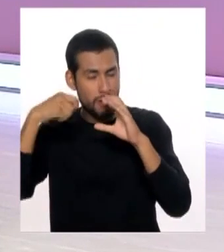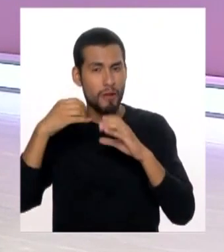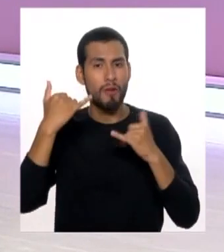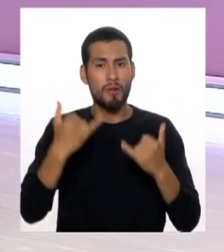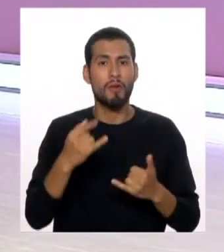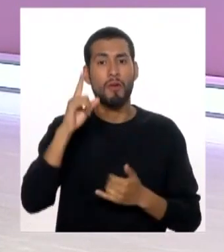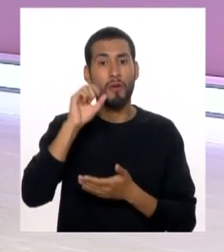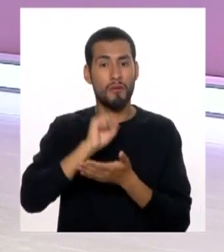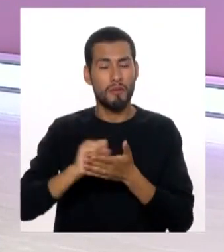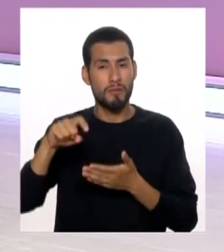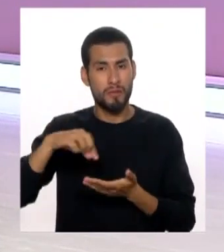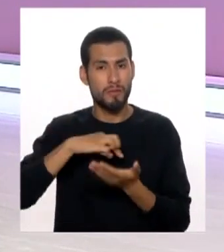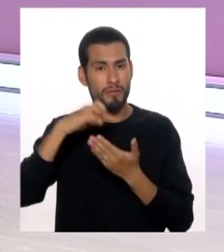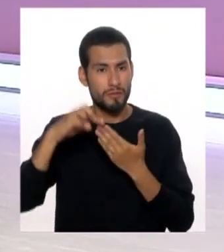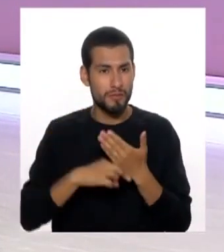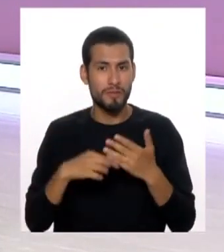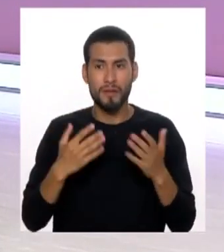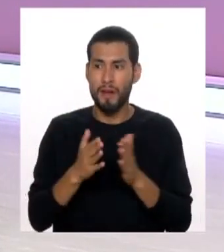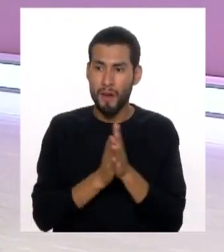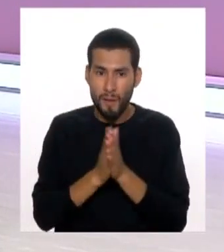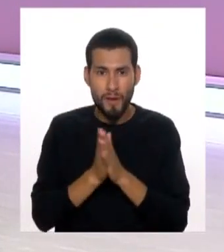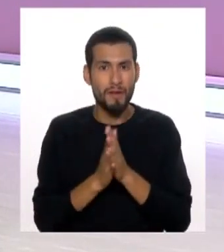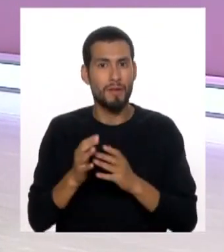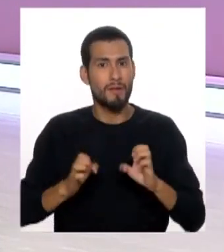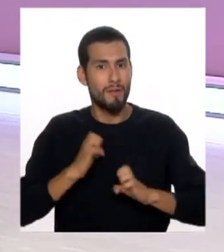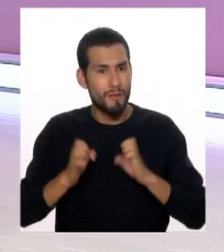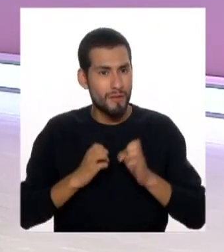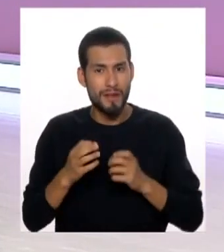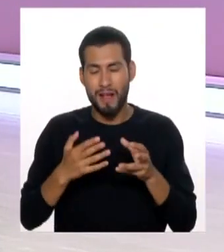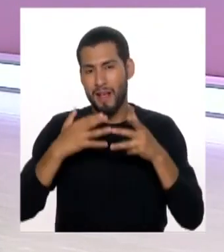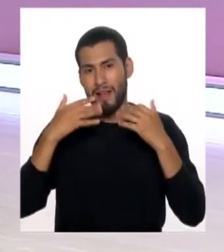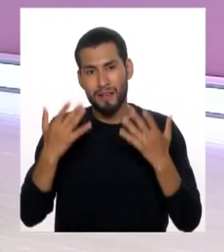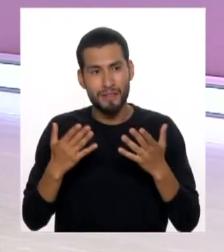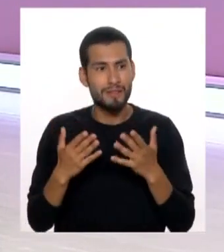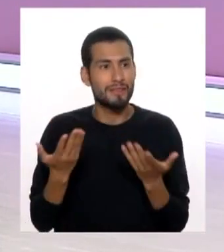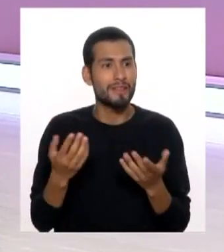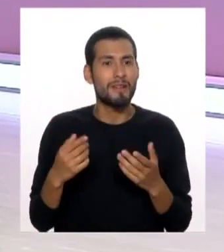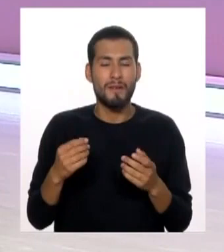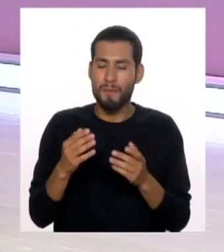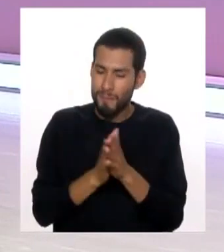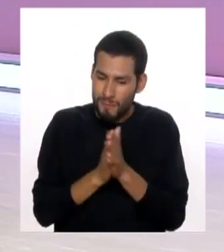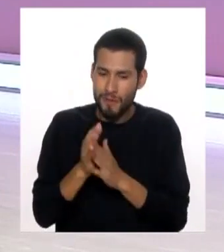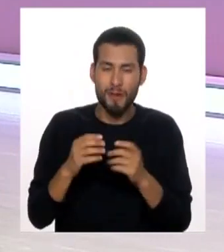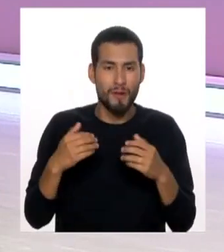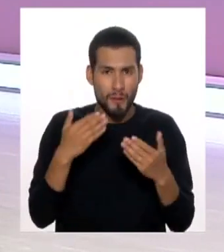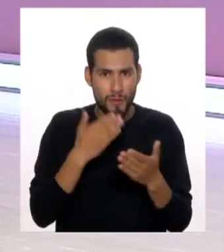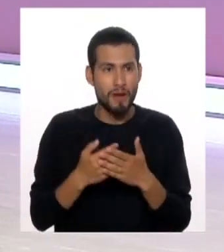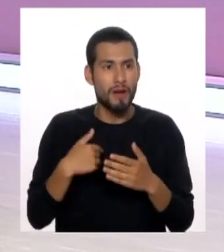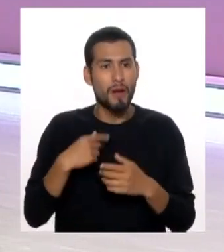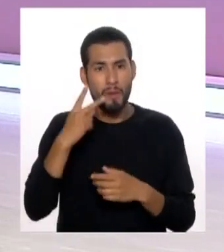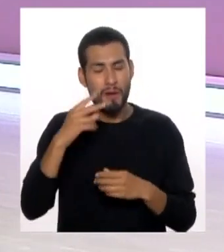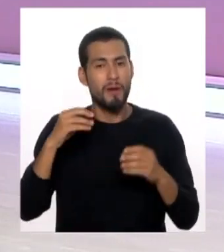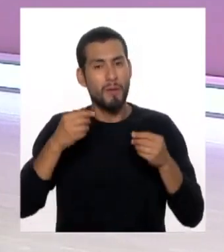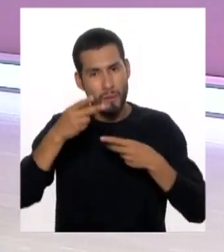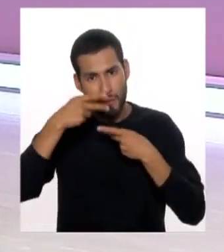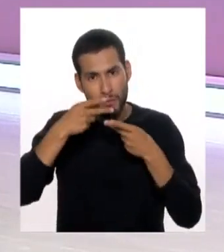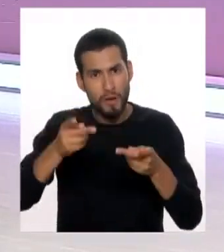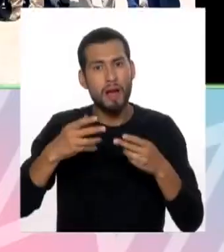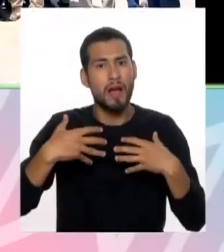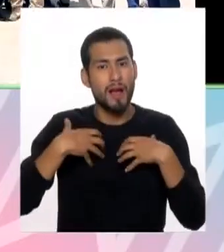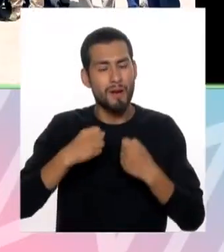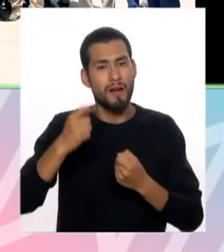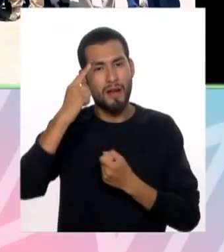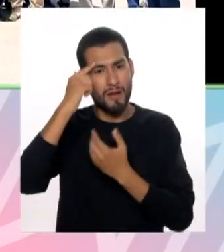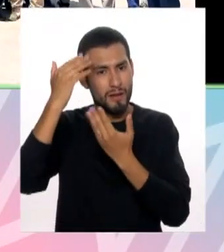cumplimos un mes en el programa con muchas ganas, con mucho entusiasmo, con mucha alegría, con vocación, con convicción, de ver si podemos llevar un mensaje de salud, de